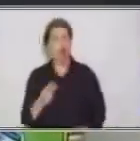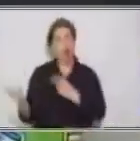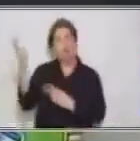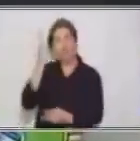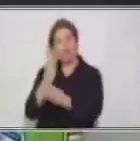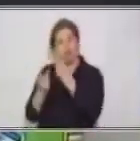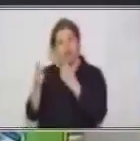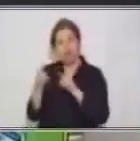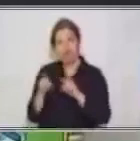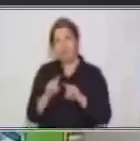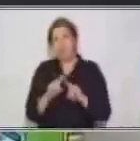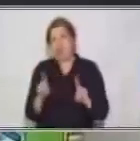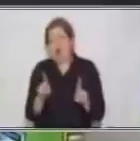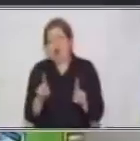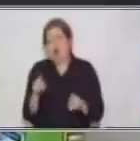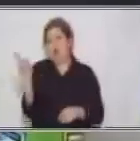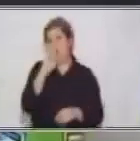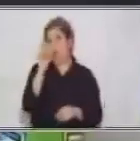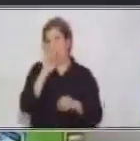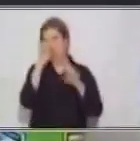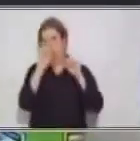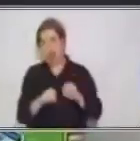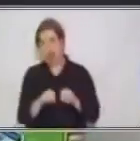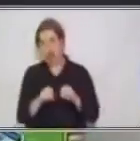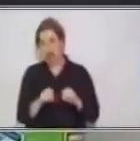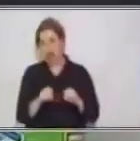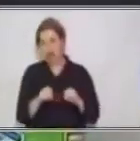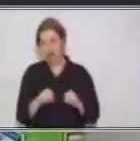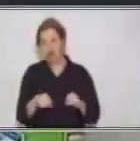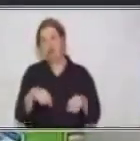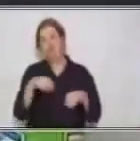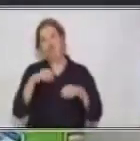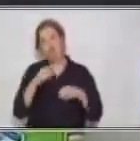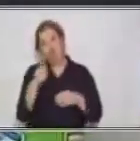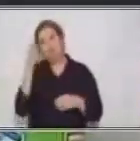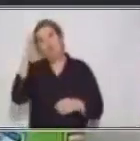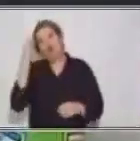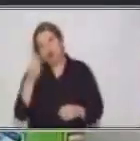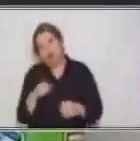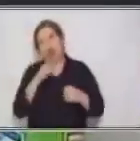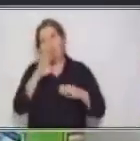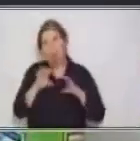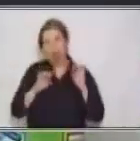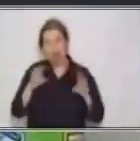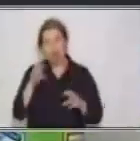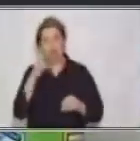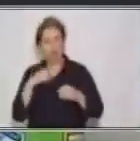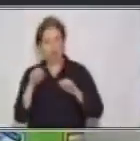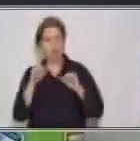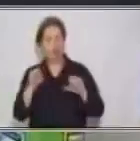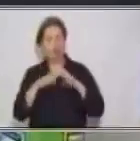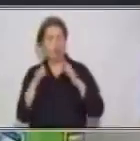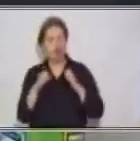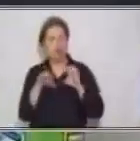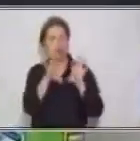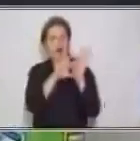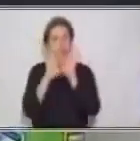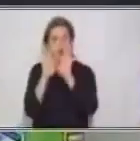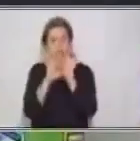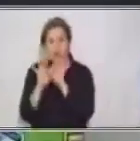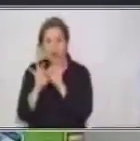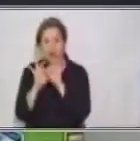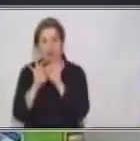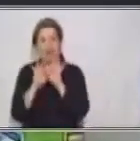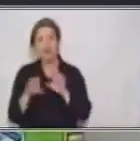no pude por tal y tal motivo. Entonces, la conjunción, si se dan cuenta, la conjunción me